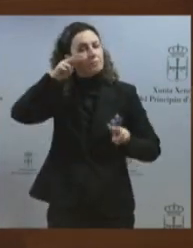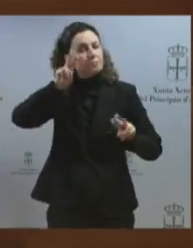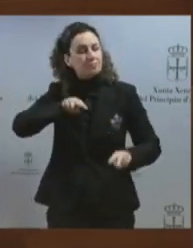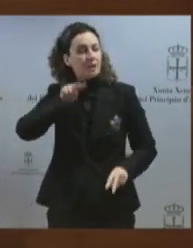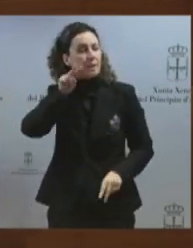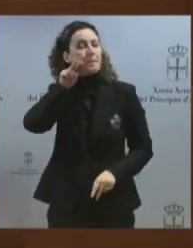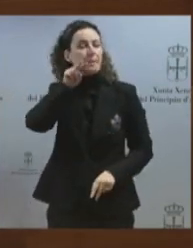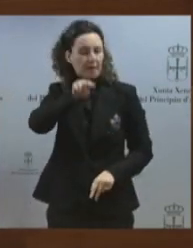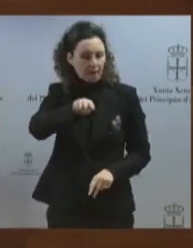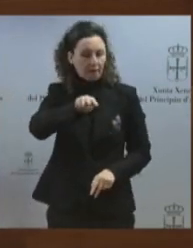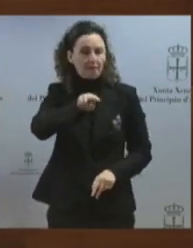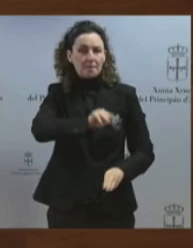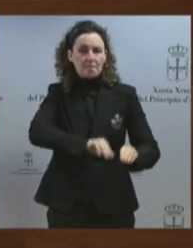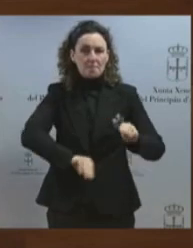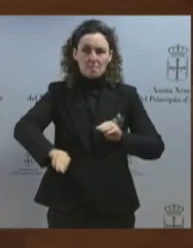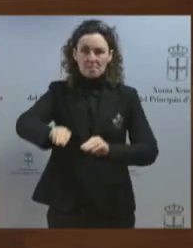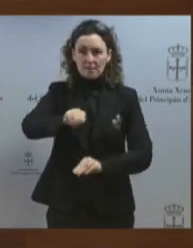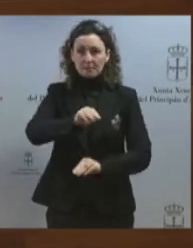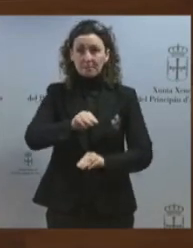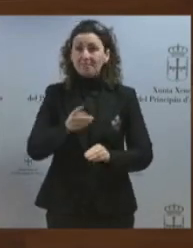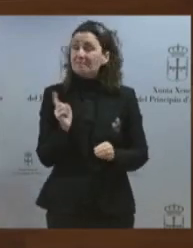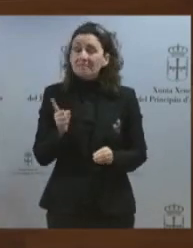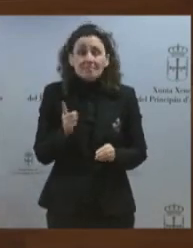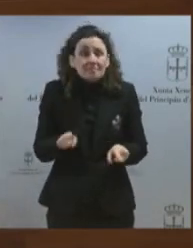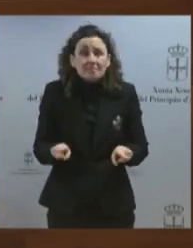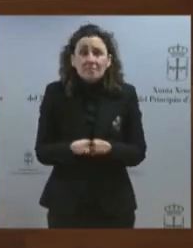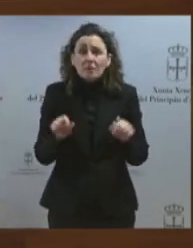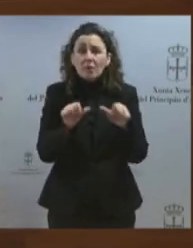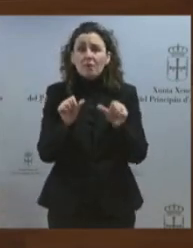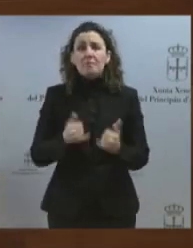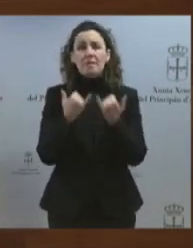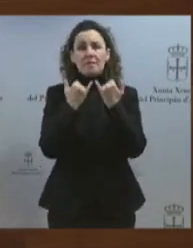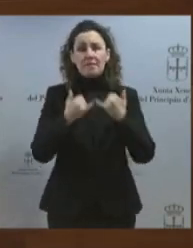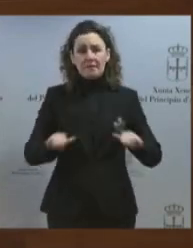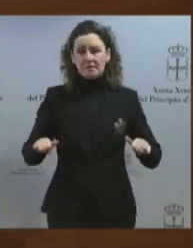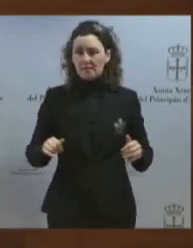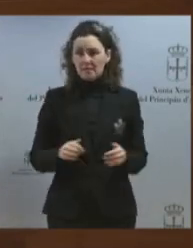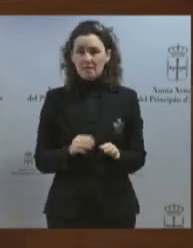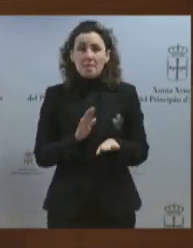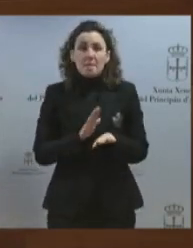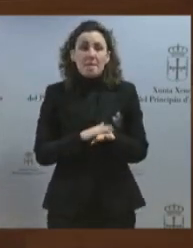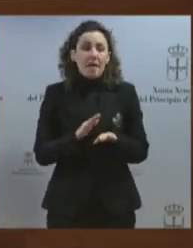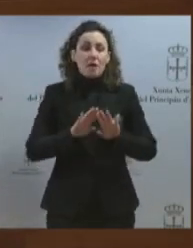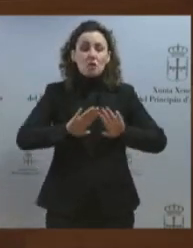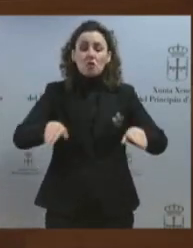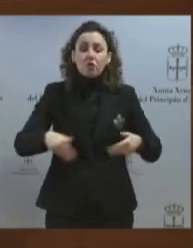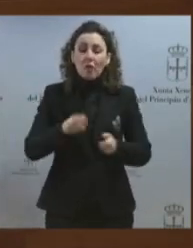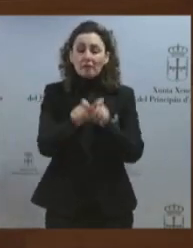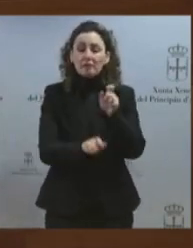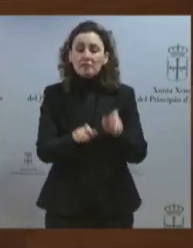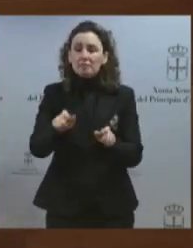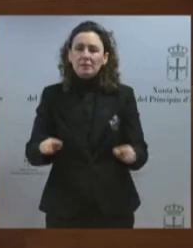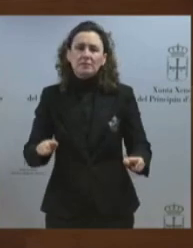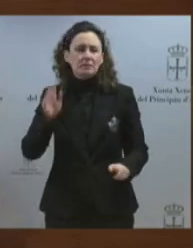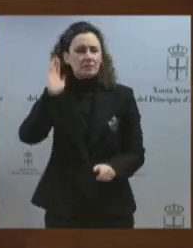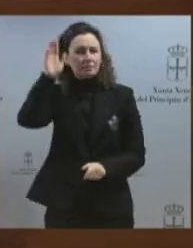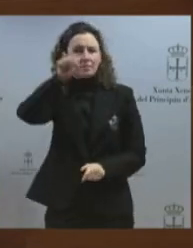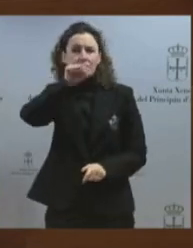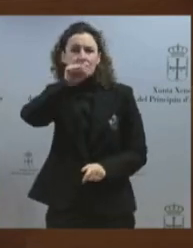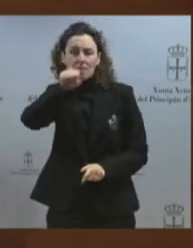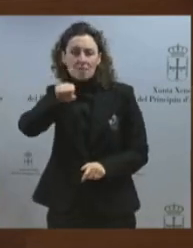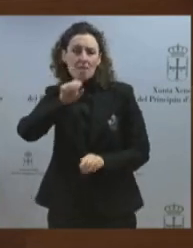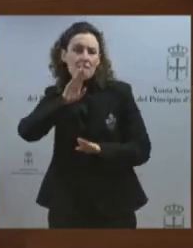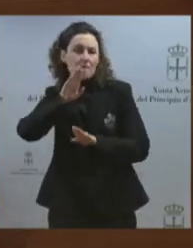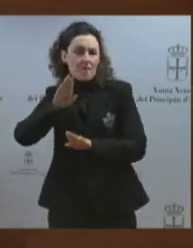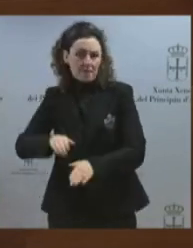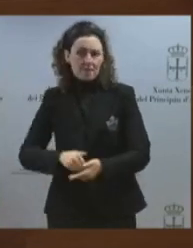más que de una forma simbólica para todos esos alcaldes republicanos represaliados. No se trata de una acción